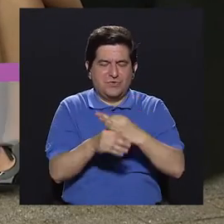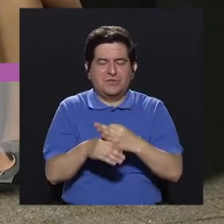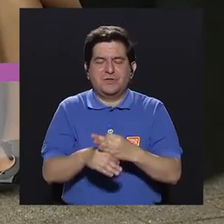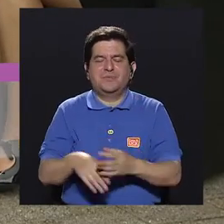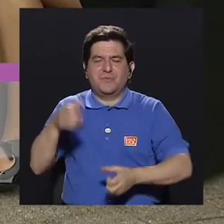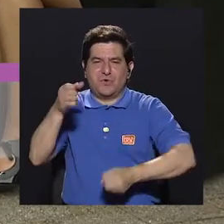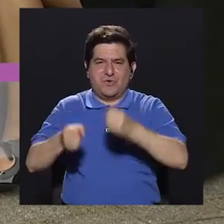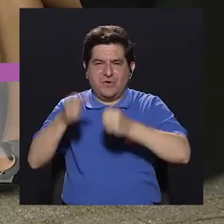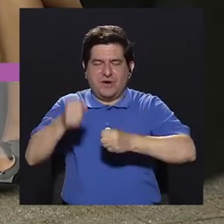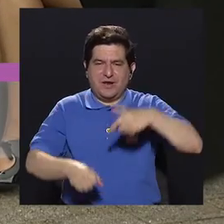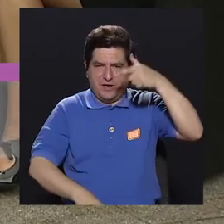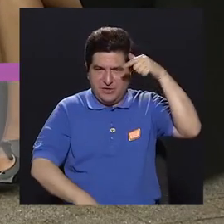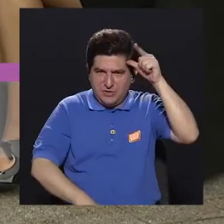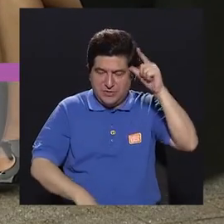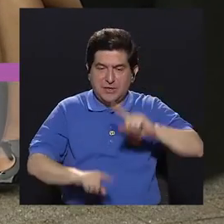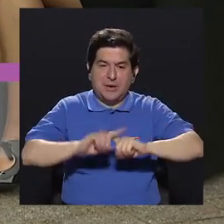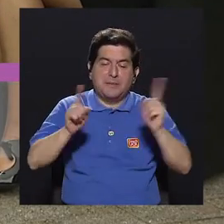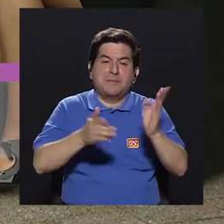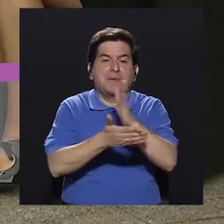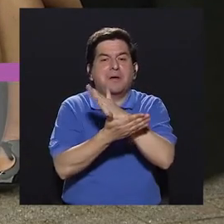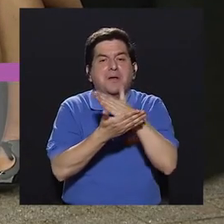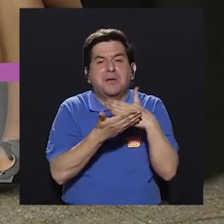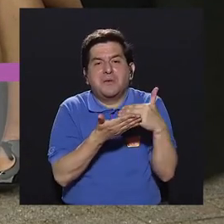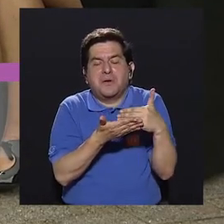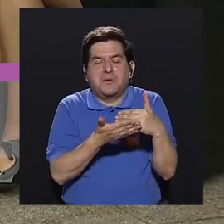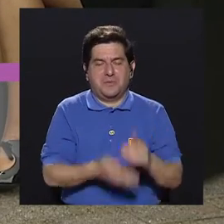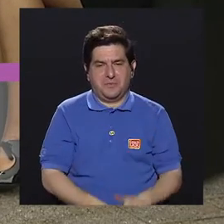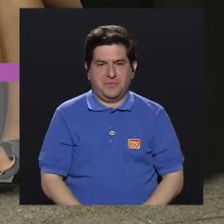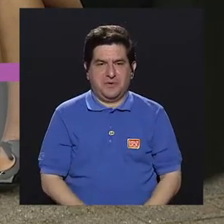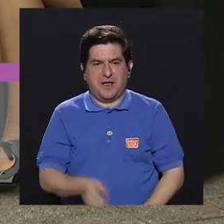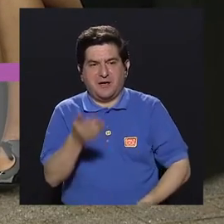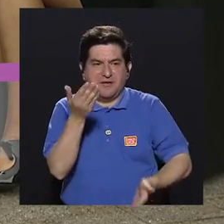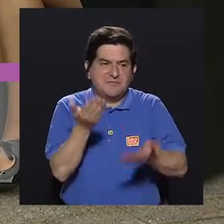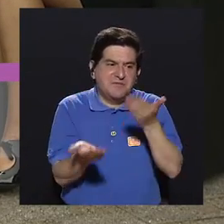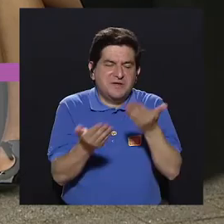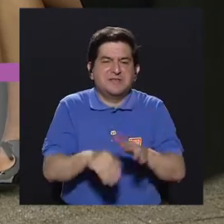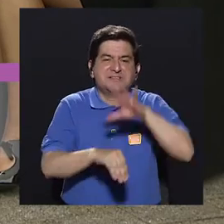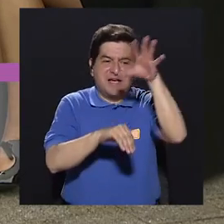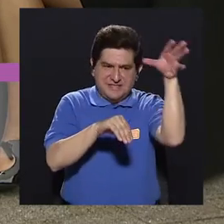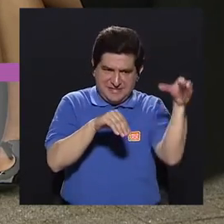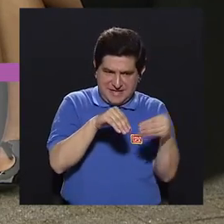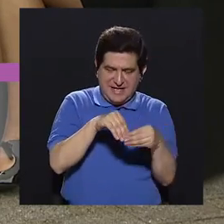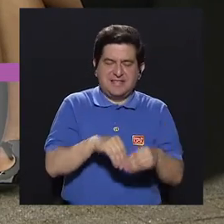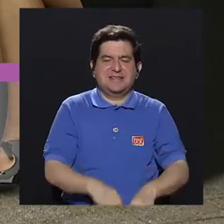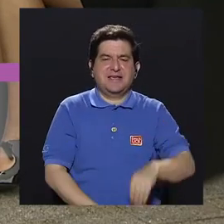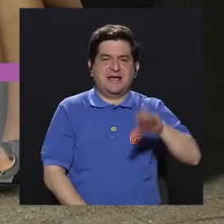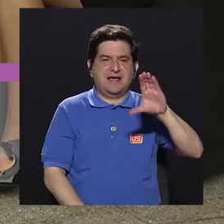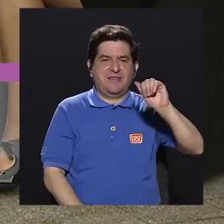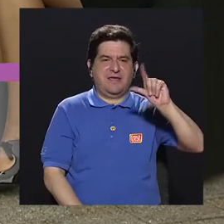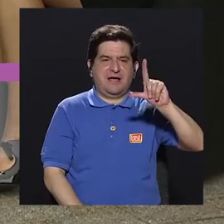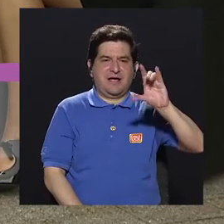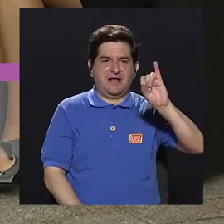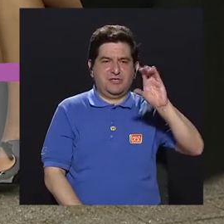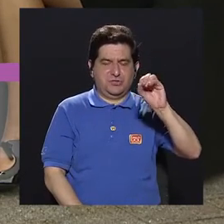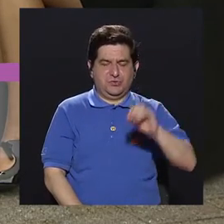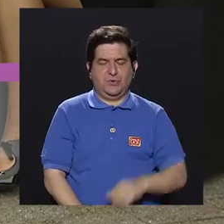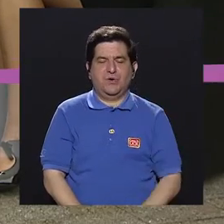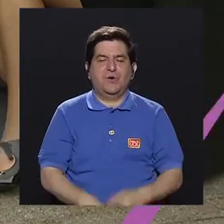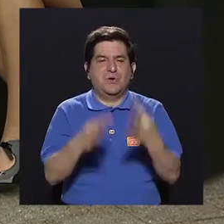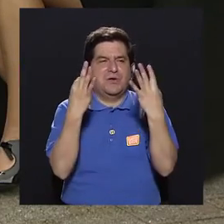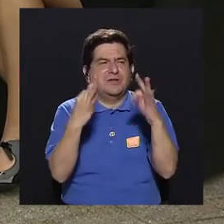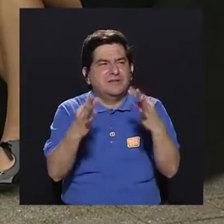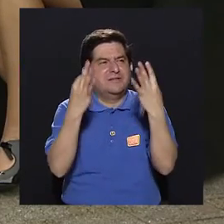vaca. Pero hay algunas que se les ha añadido el calcio, por ejemplo, para poder